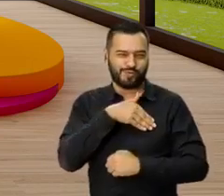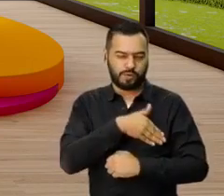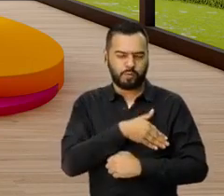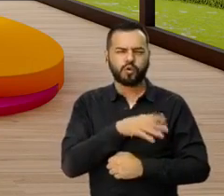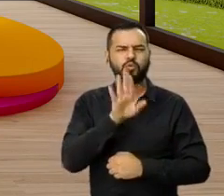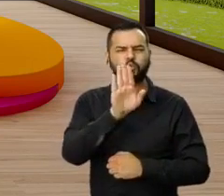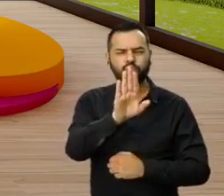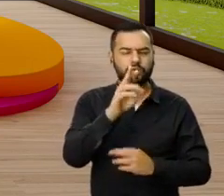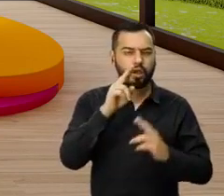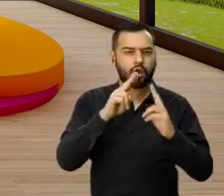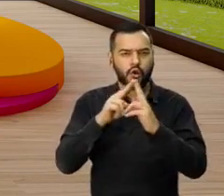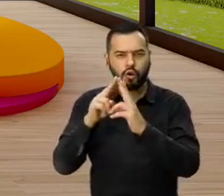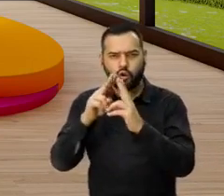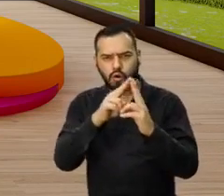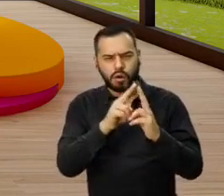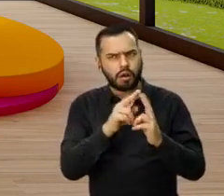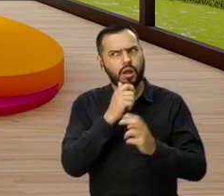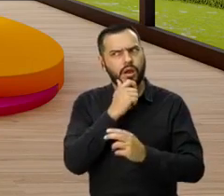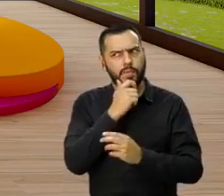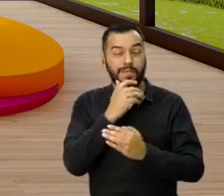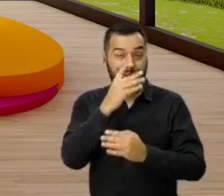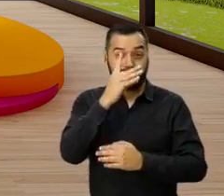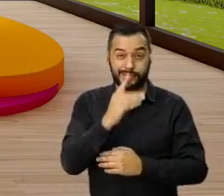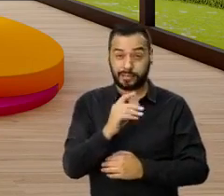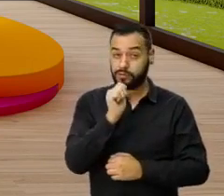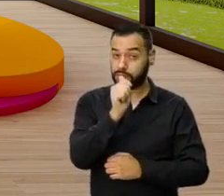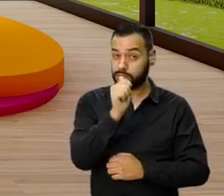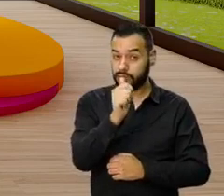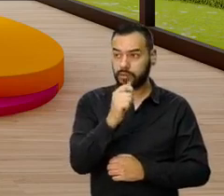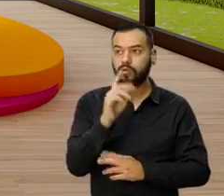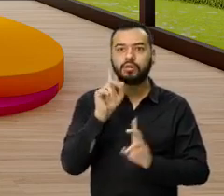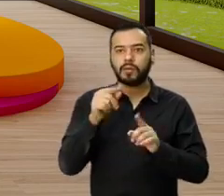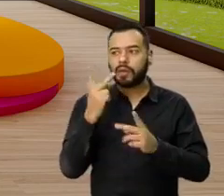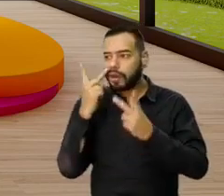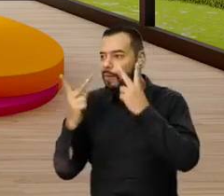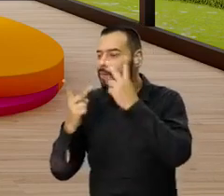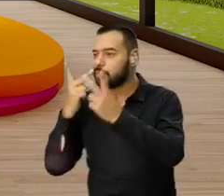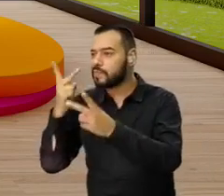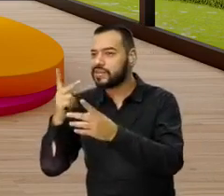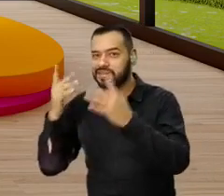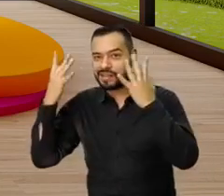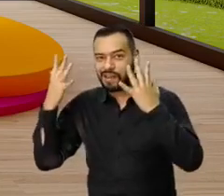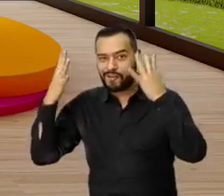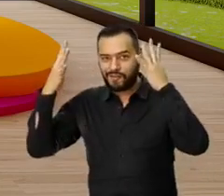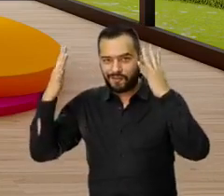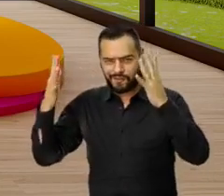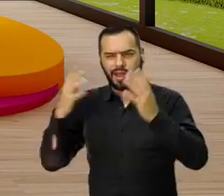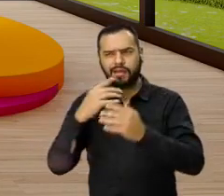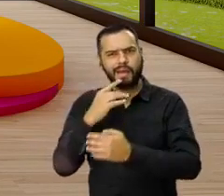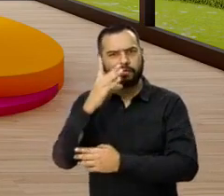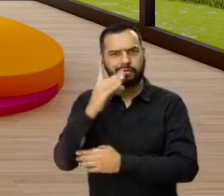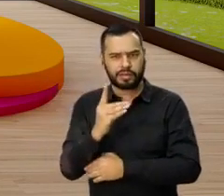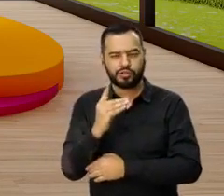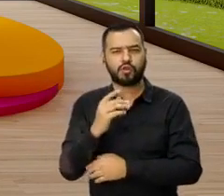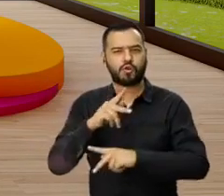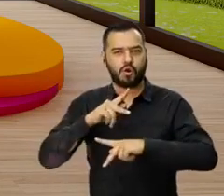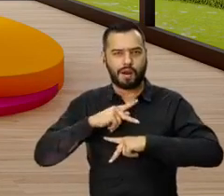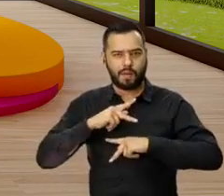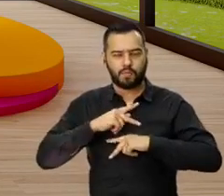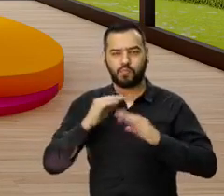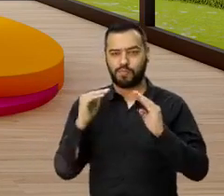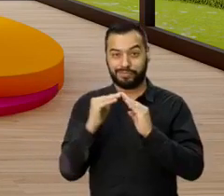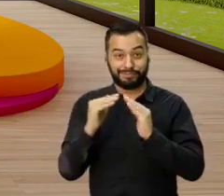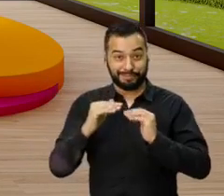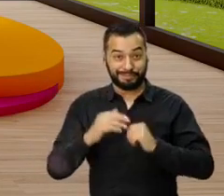los conozcan y para que puedan tomar su decisión, para que visiten también la feria y tomen la decisión de tener su vivienda propia ya